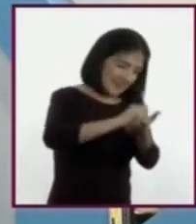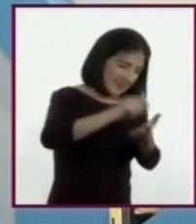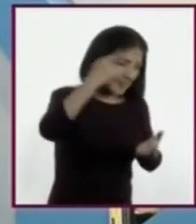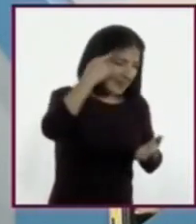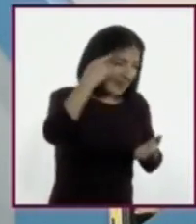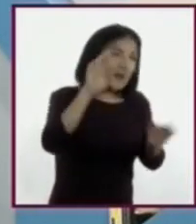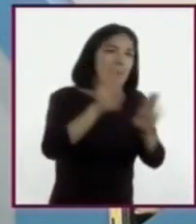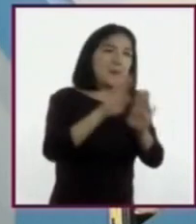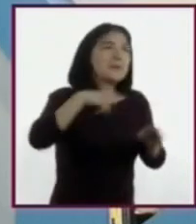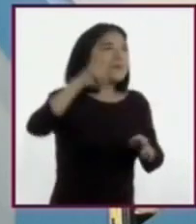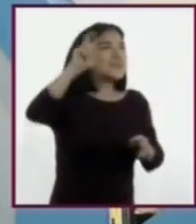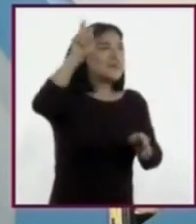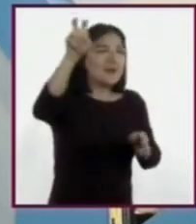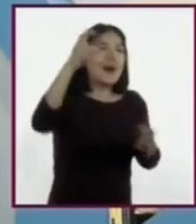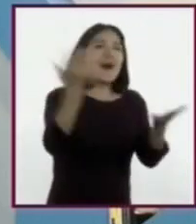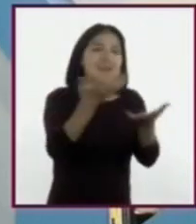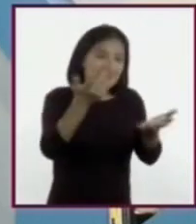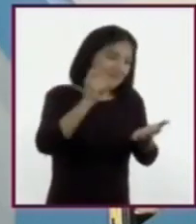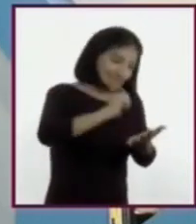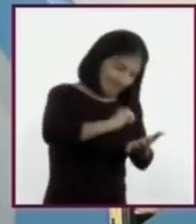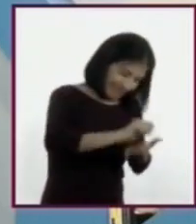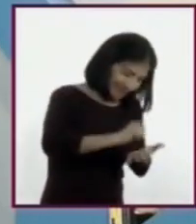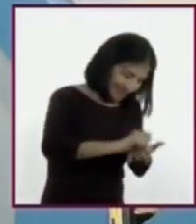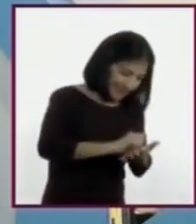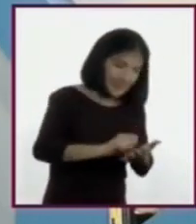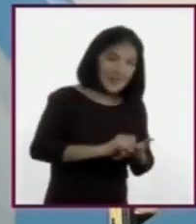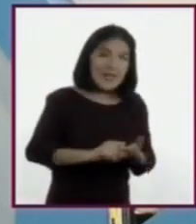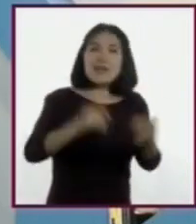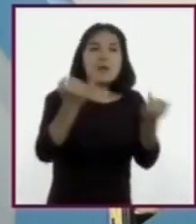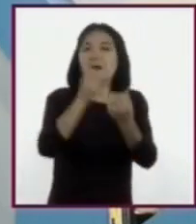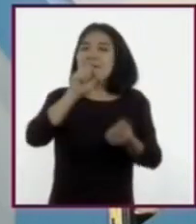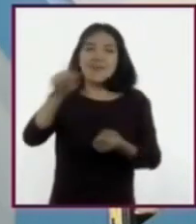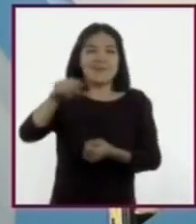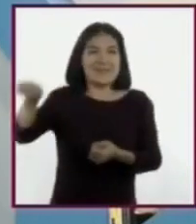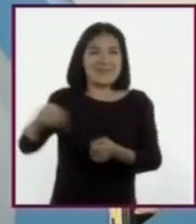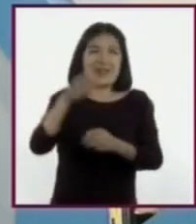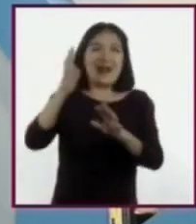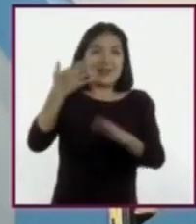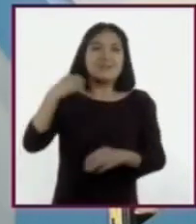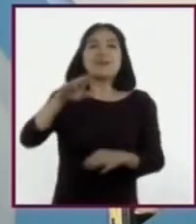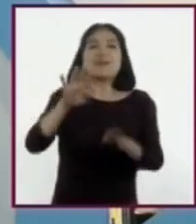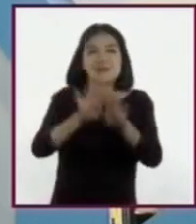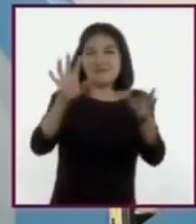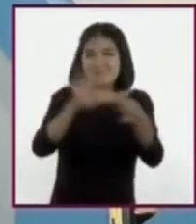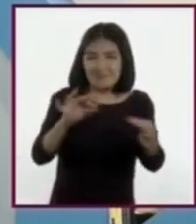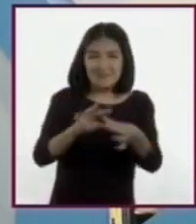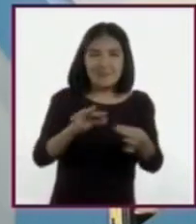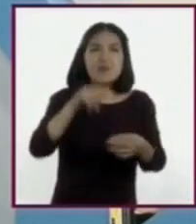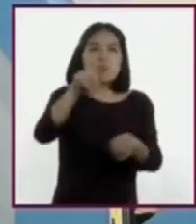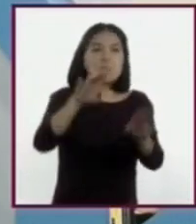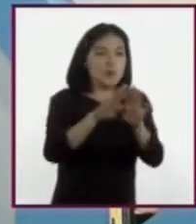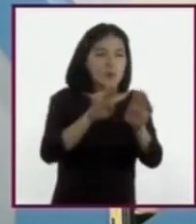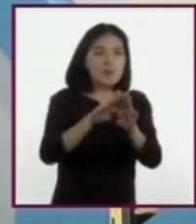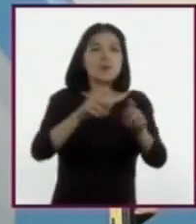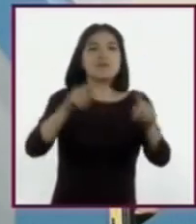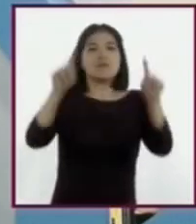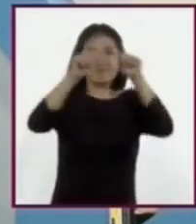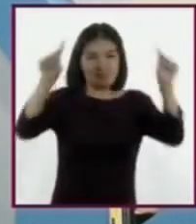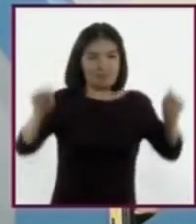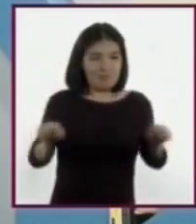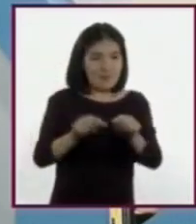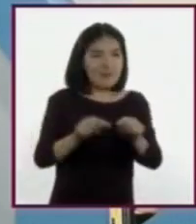esperanzas, así como lo hicieron los participantes en el taller. Pueden anotarlos en un diagrama visual como un cuadro,